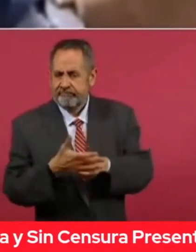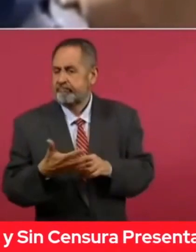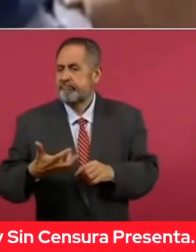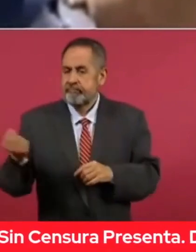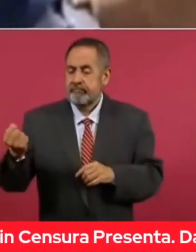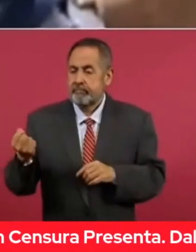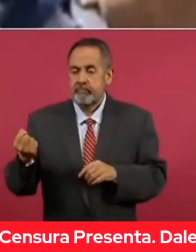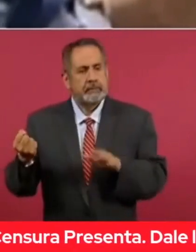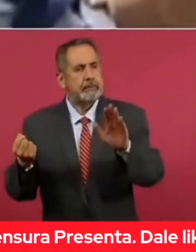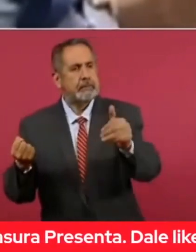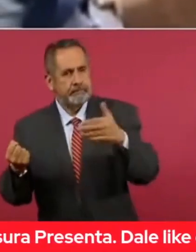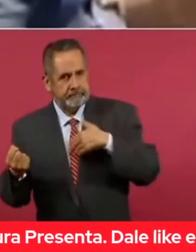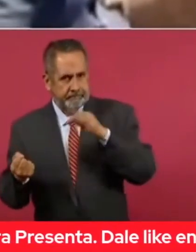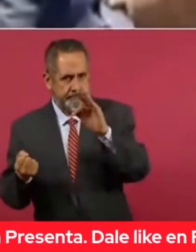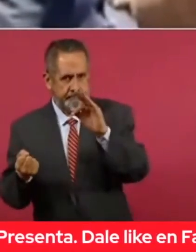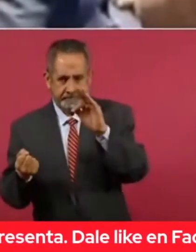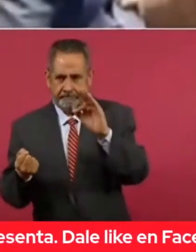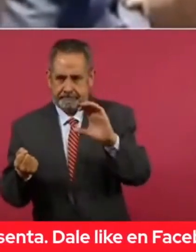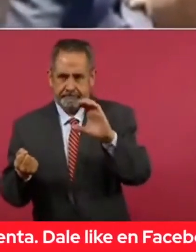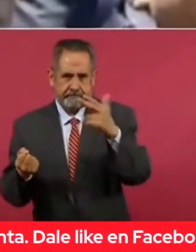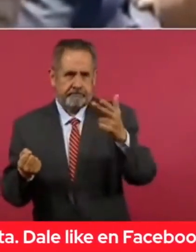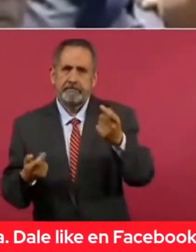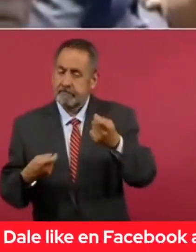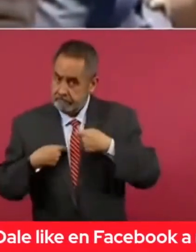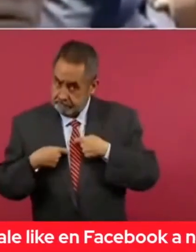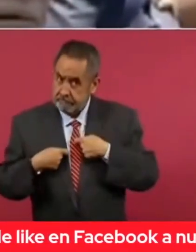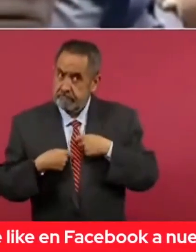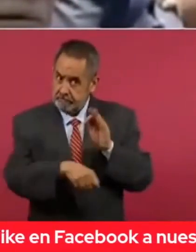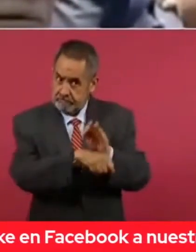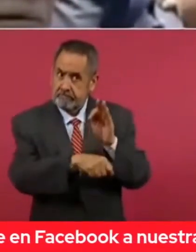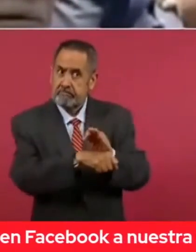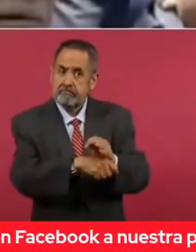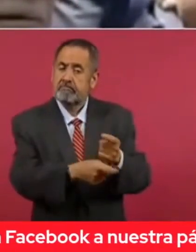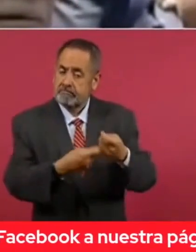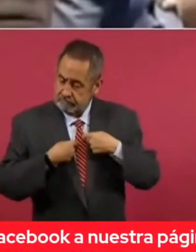a Felipe Calderón, pues los réditos del fraude.